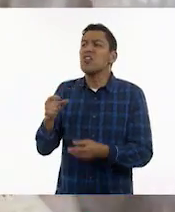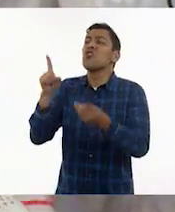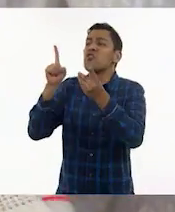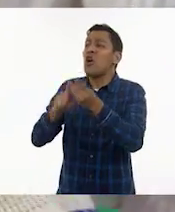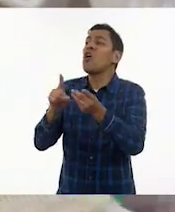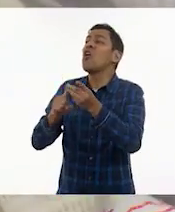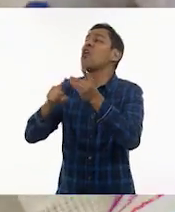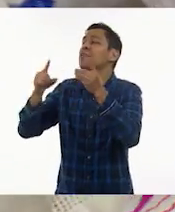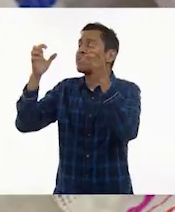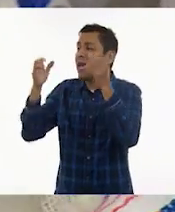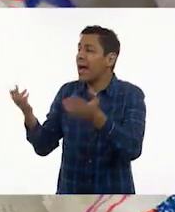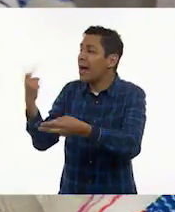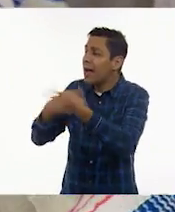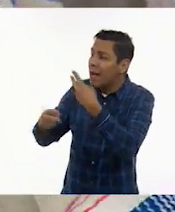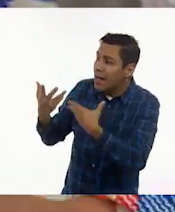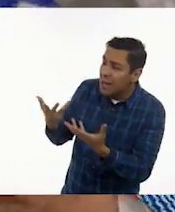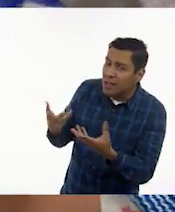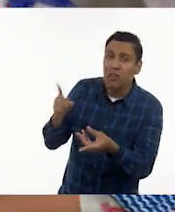Ay,